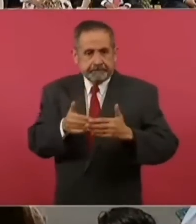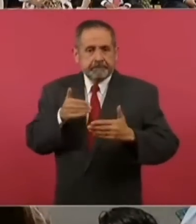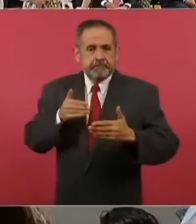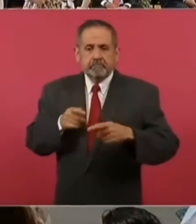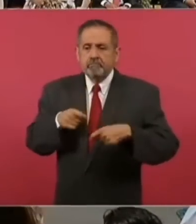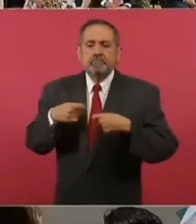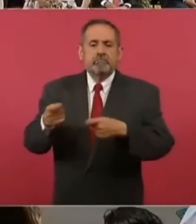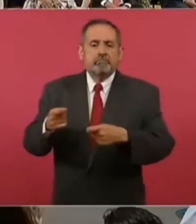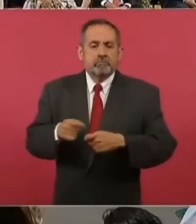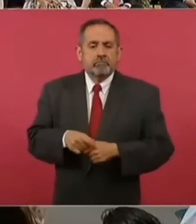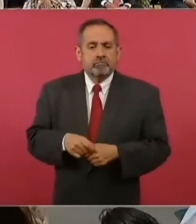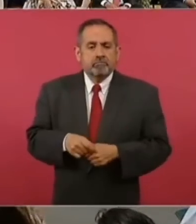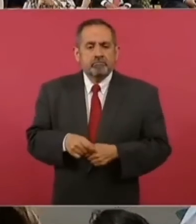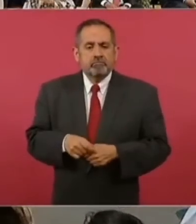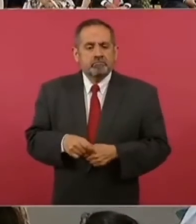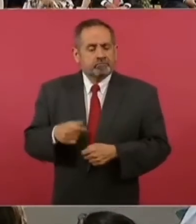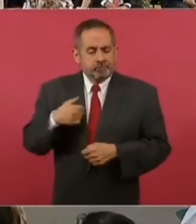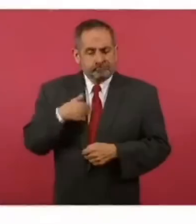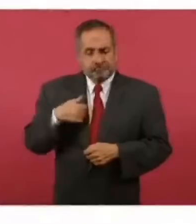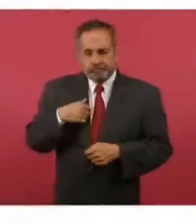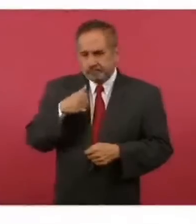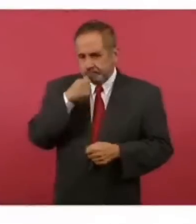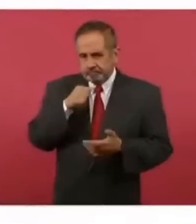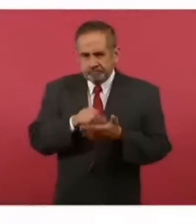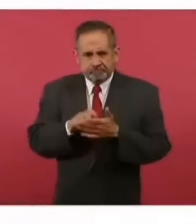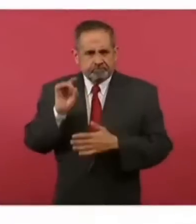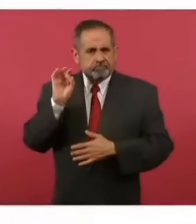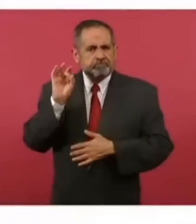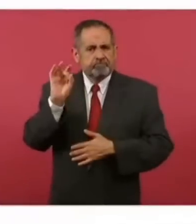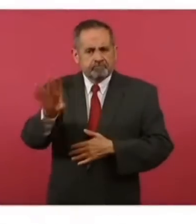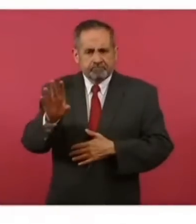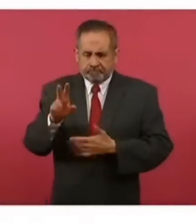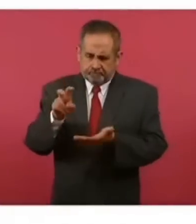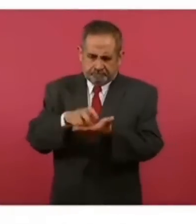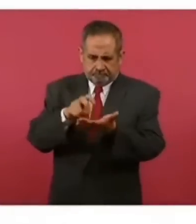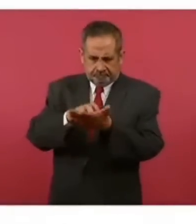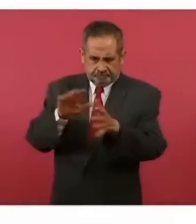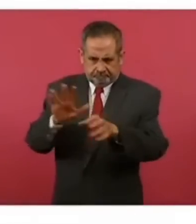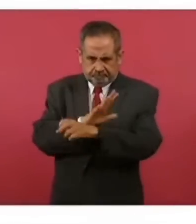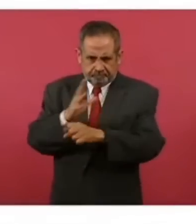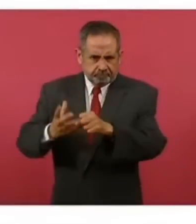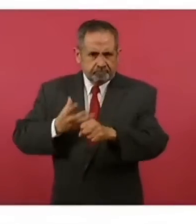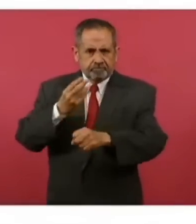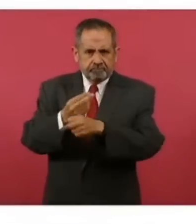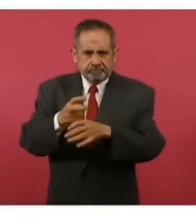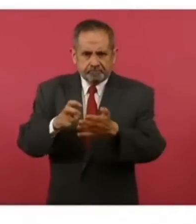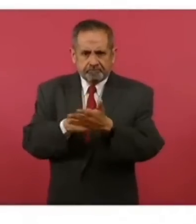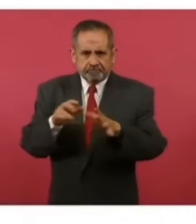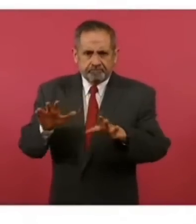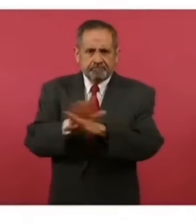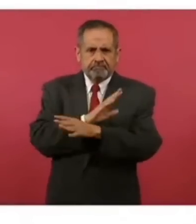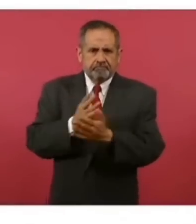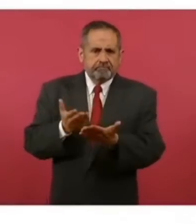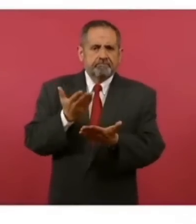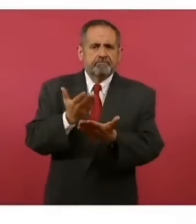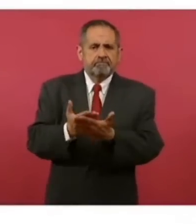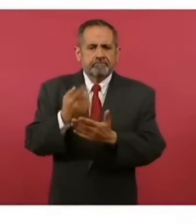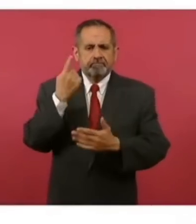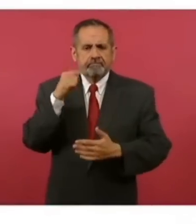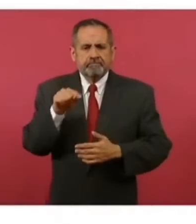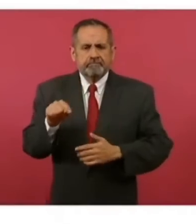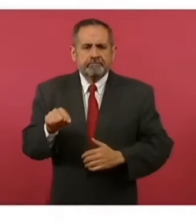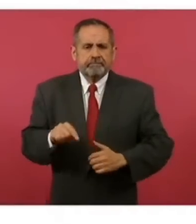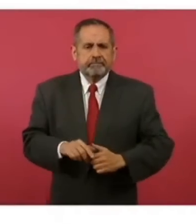voy a enviar una reforma para